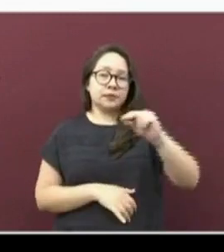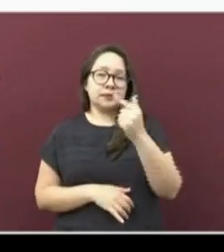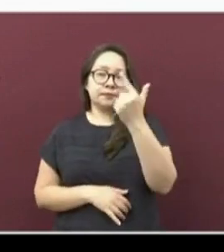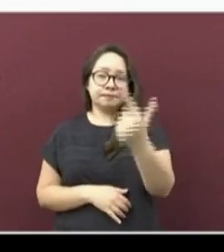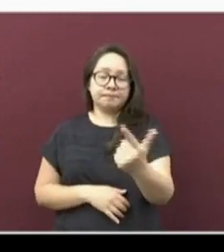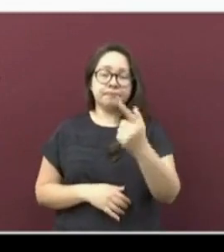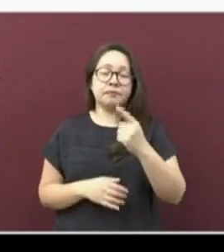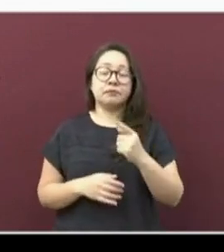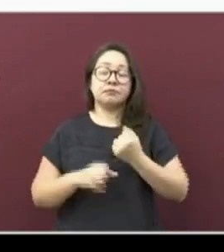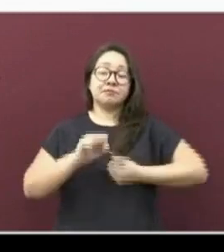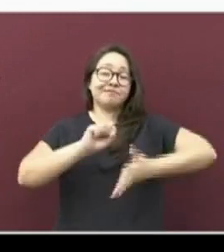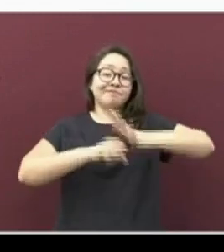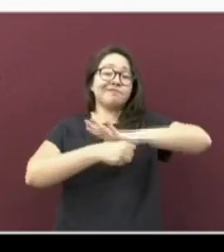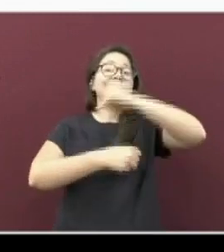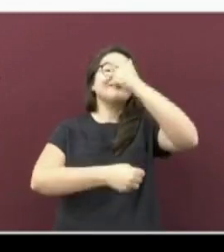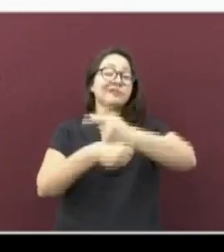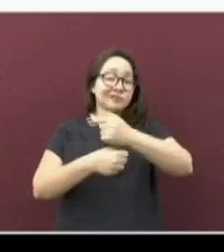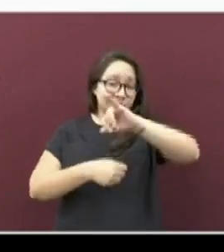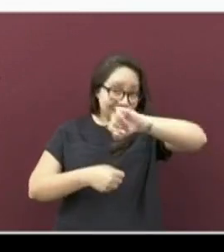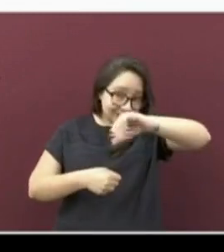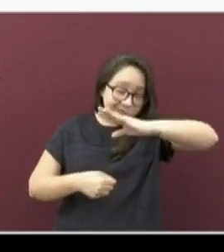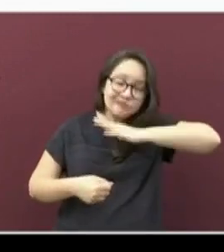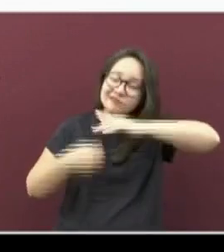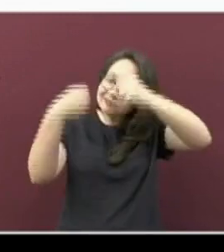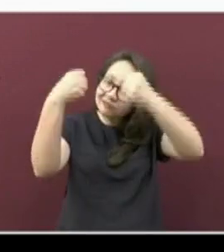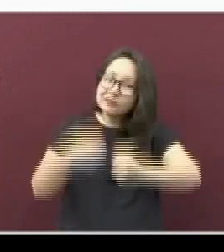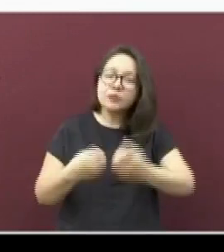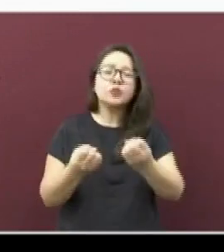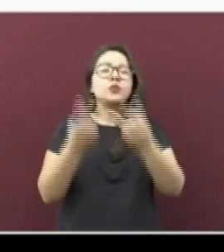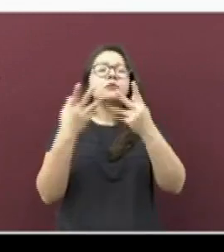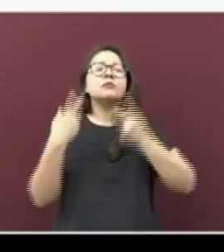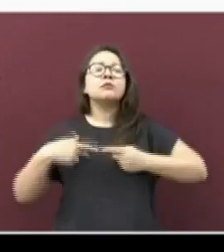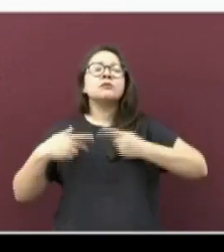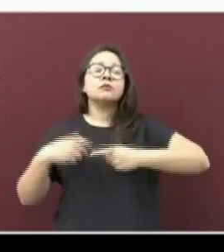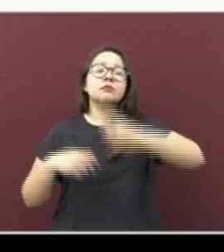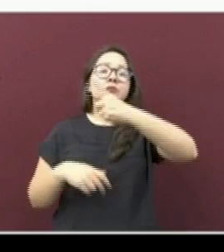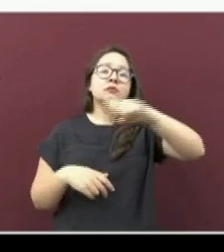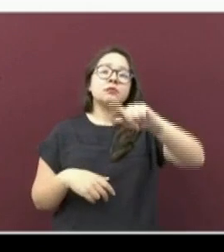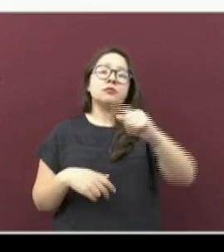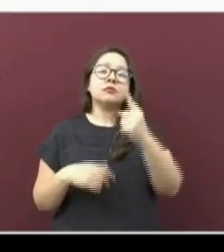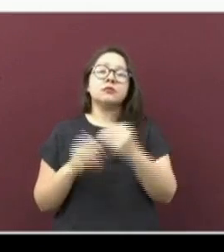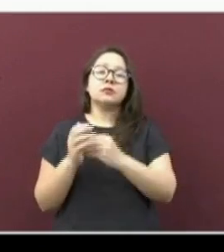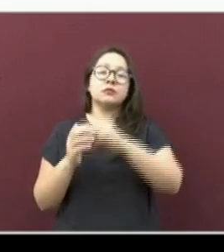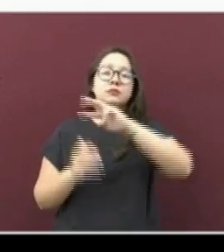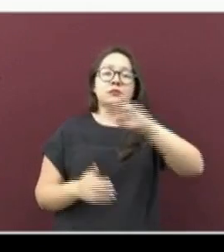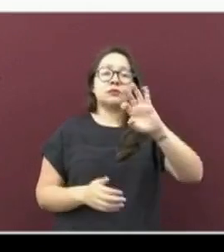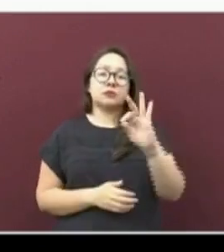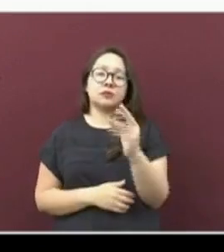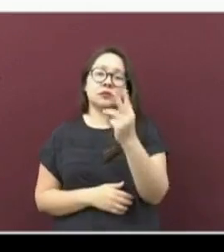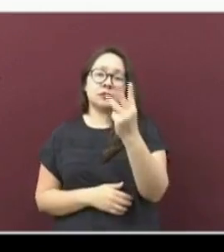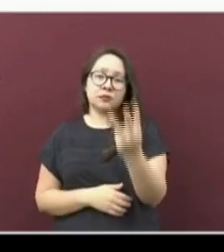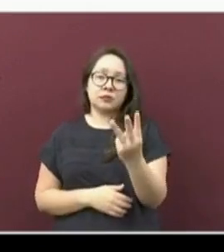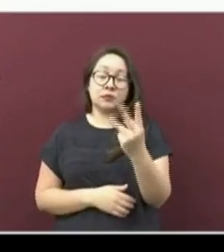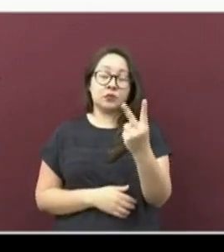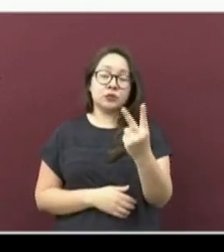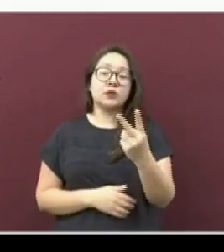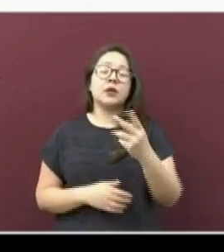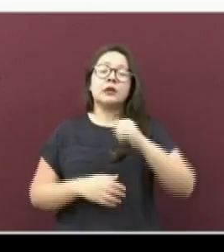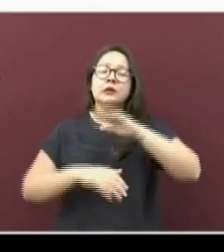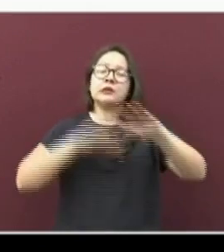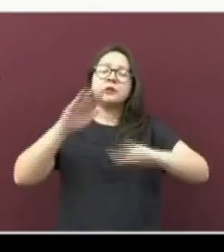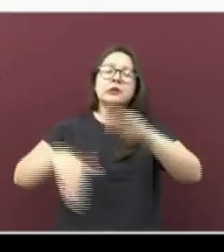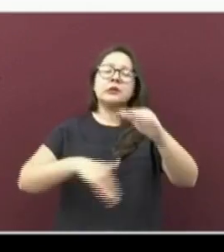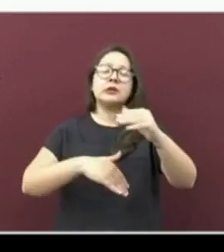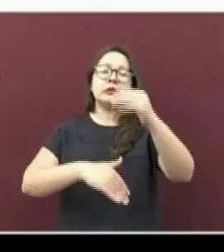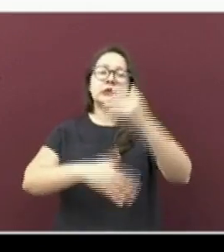Positivos a pruebas confirmatorias para el coronavirus, 171,342. Y han fallecido 15